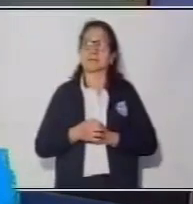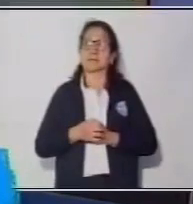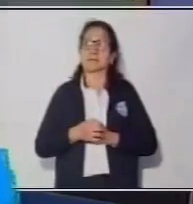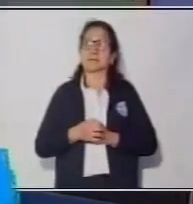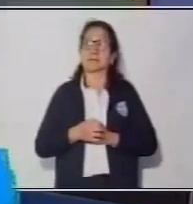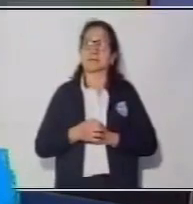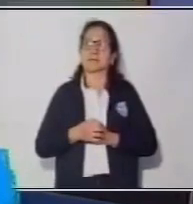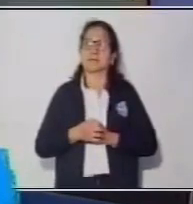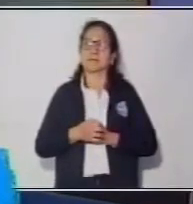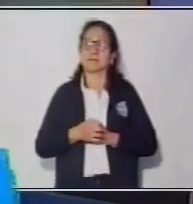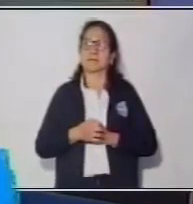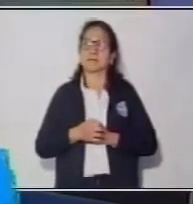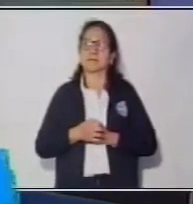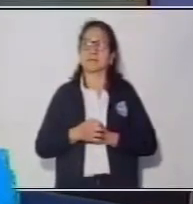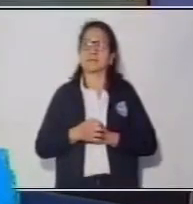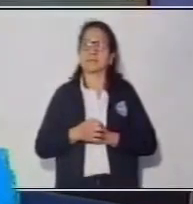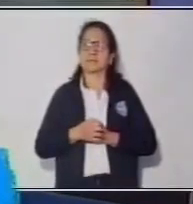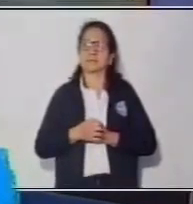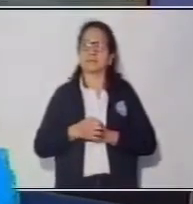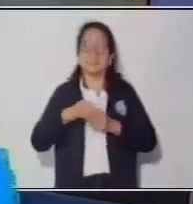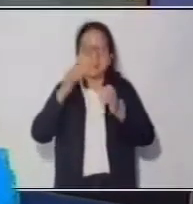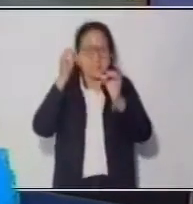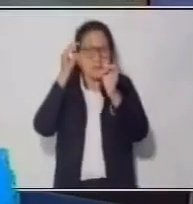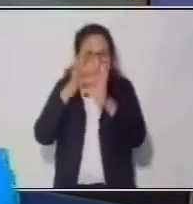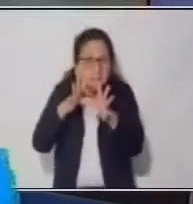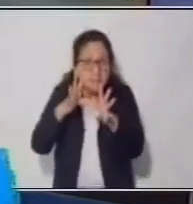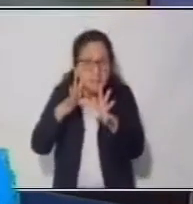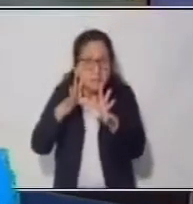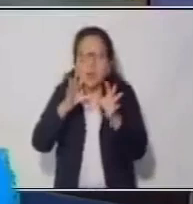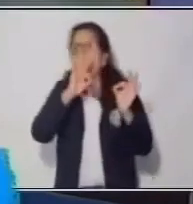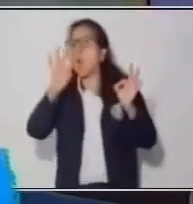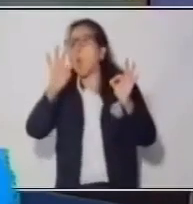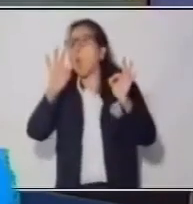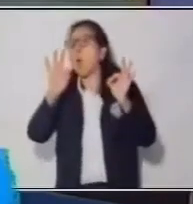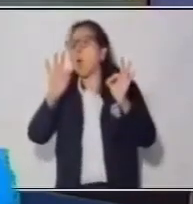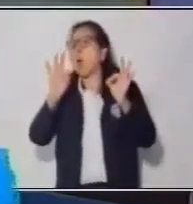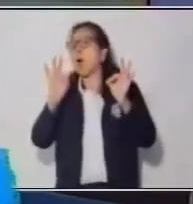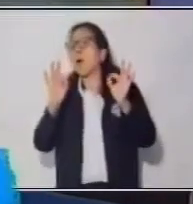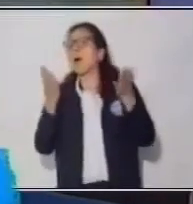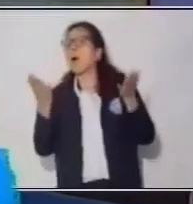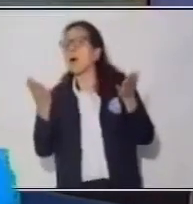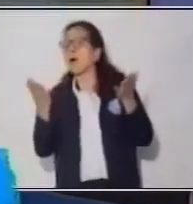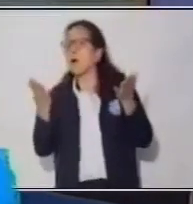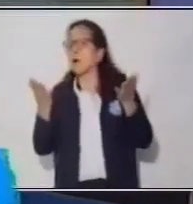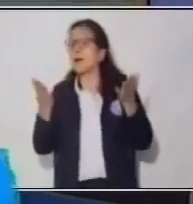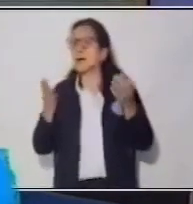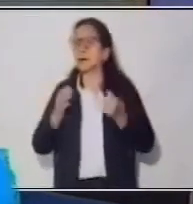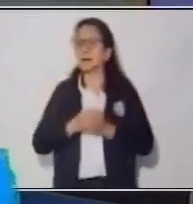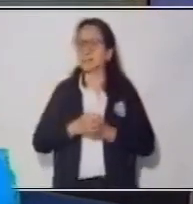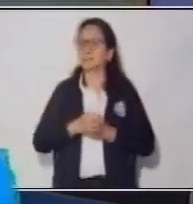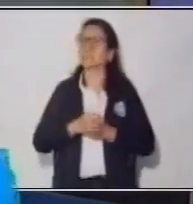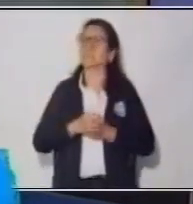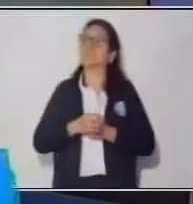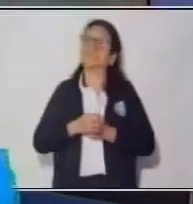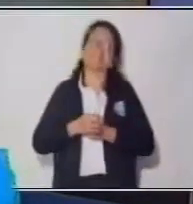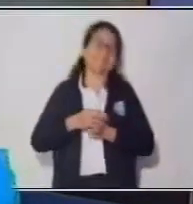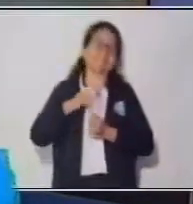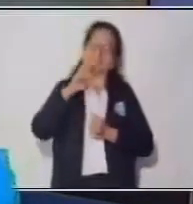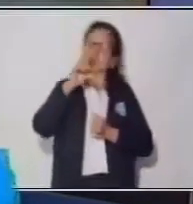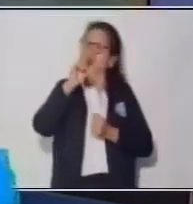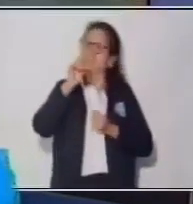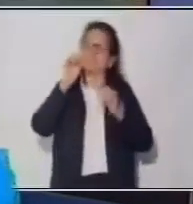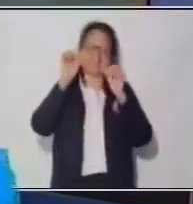cuenta tú acá, ¿es exacta o es inexacta? Muy bien. Es inexacta.